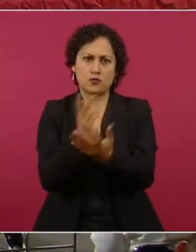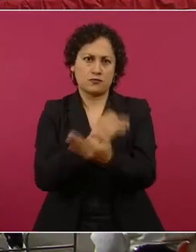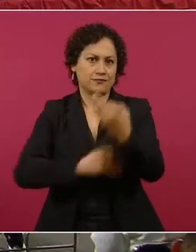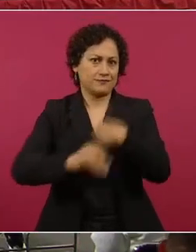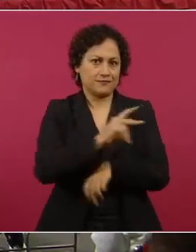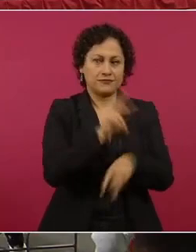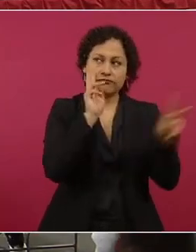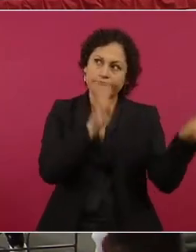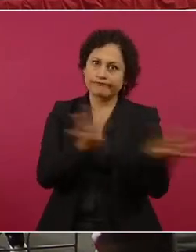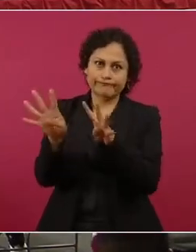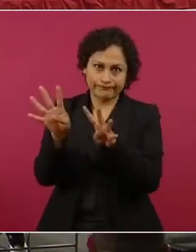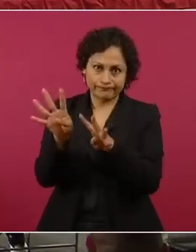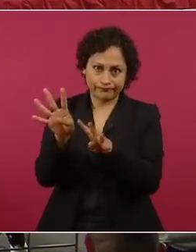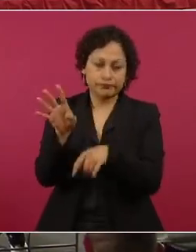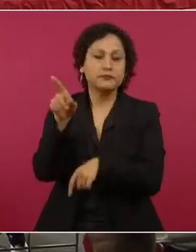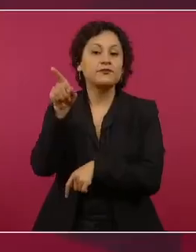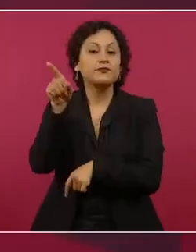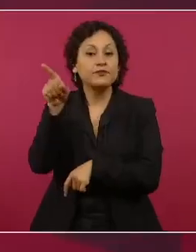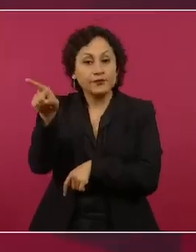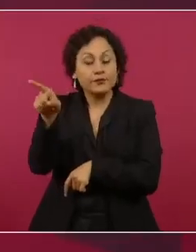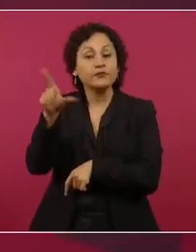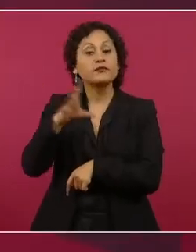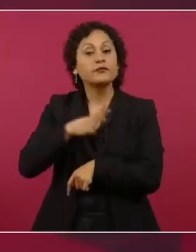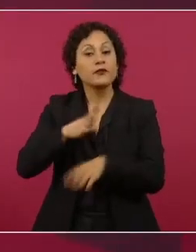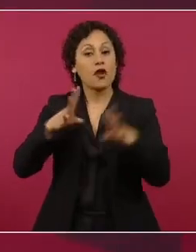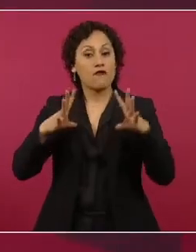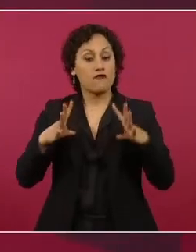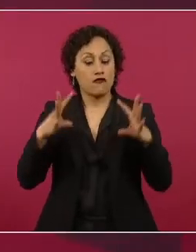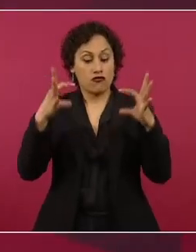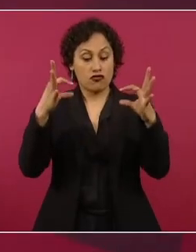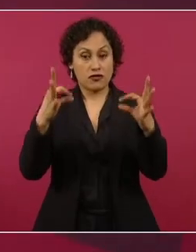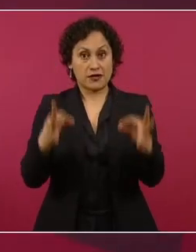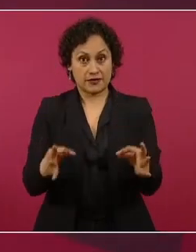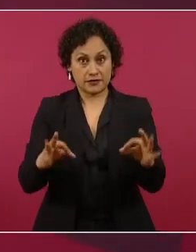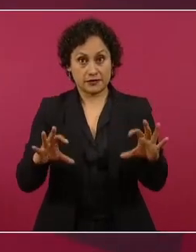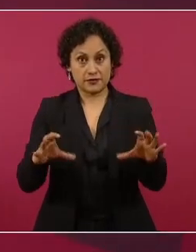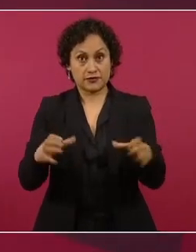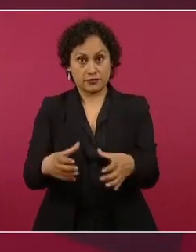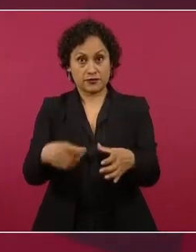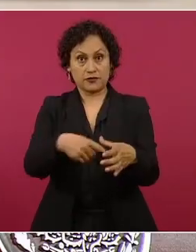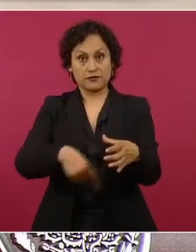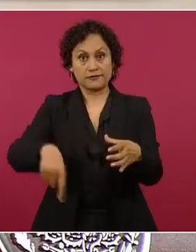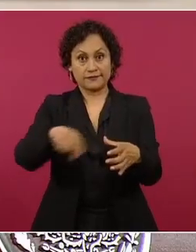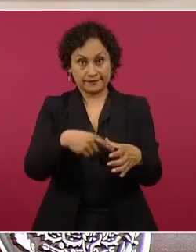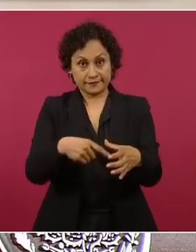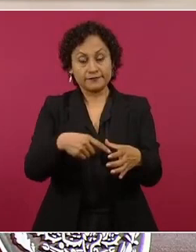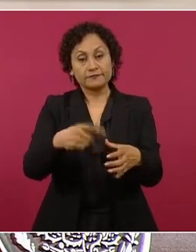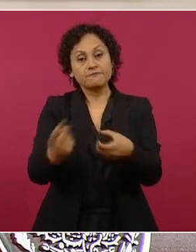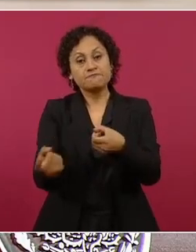tiene una fundación. Esa fundación está en 45 países.